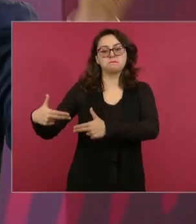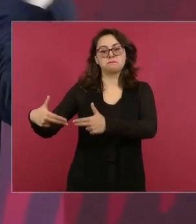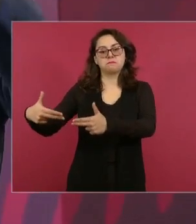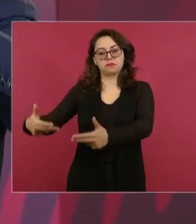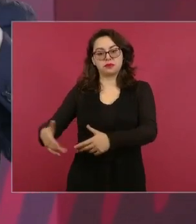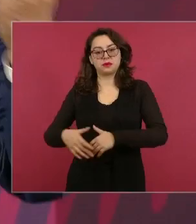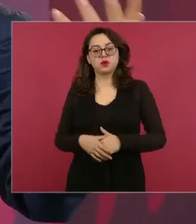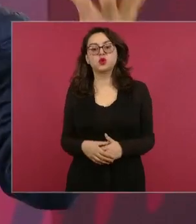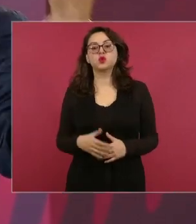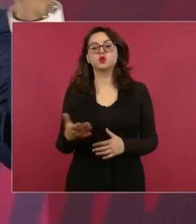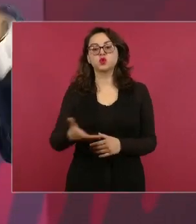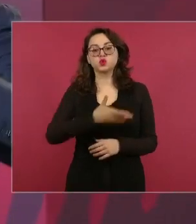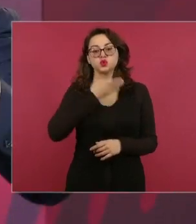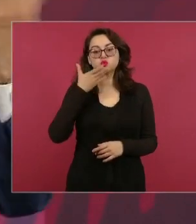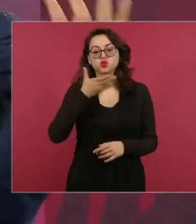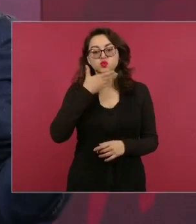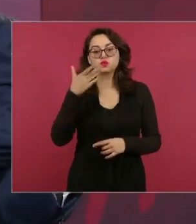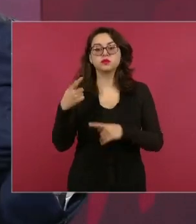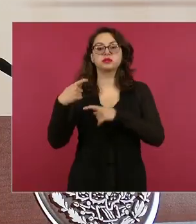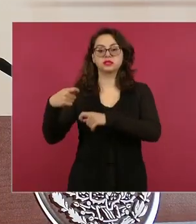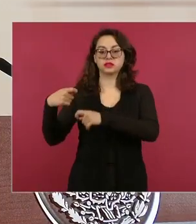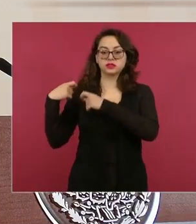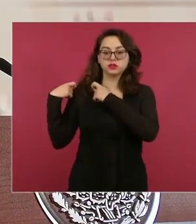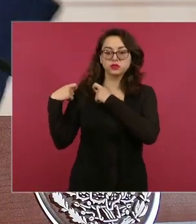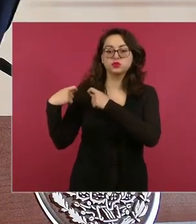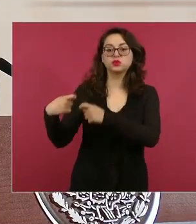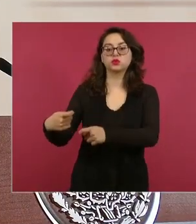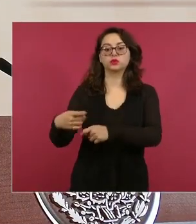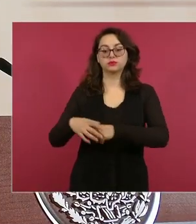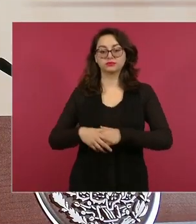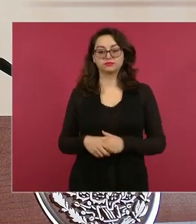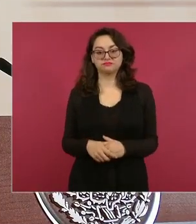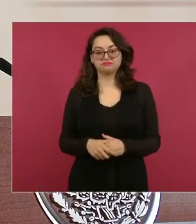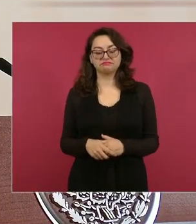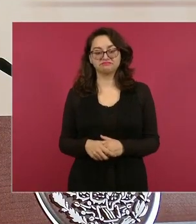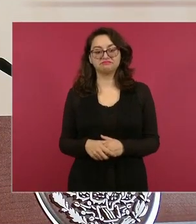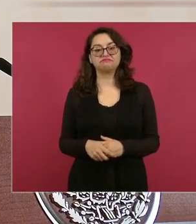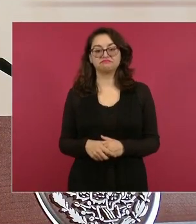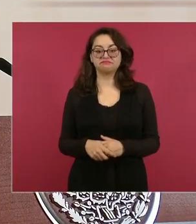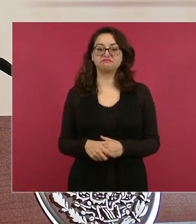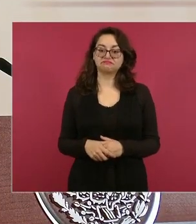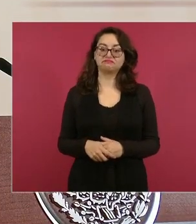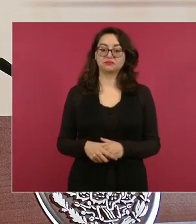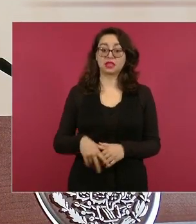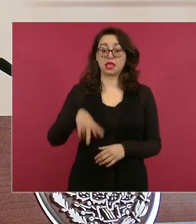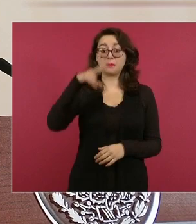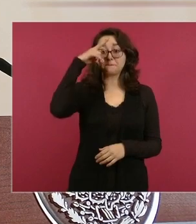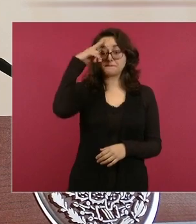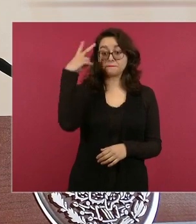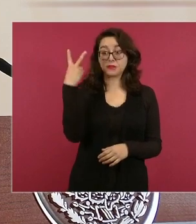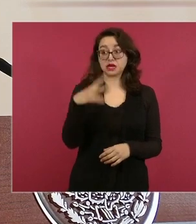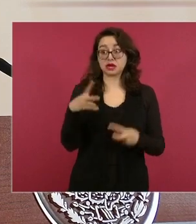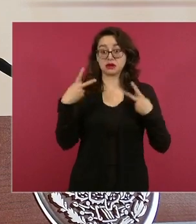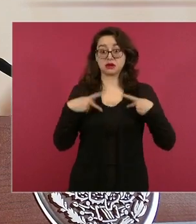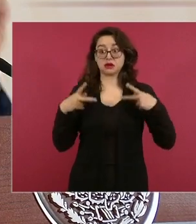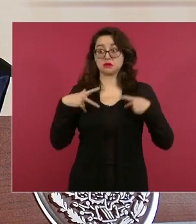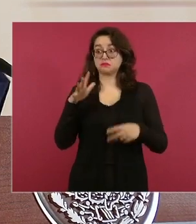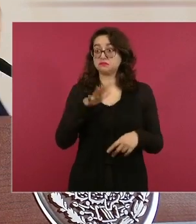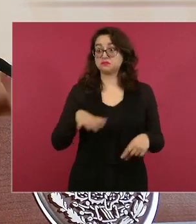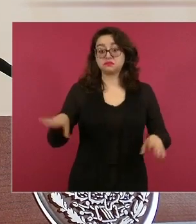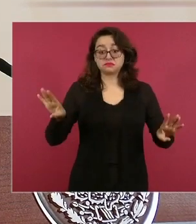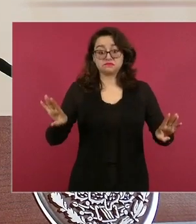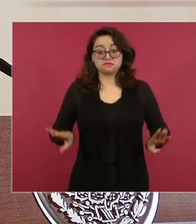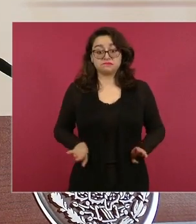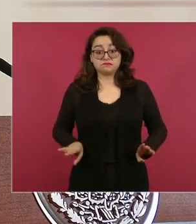esas costumbres, esas tradiciones, y México tiene, por eso, una gran reserva de